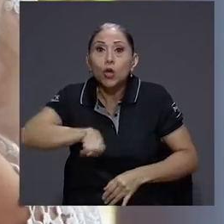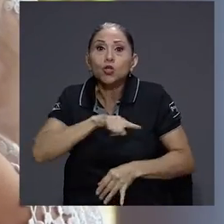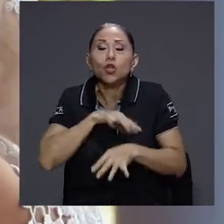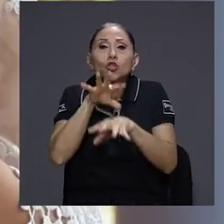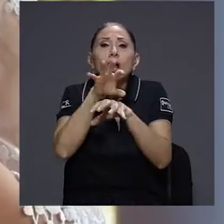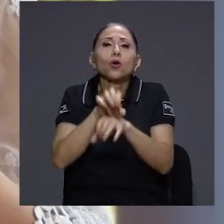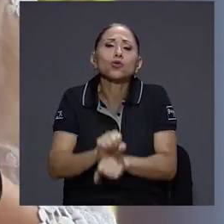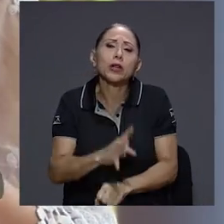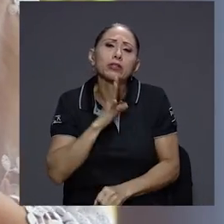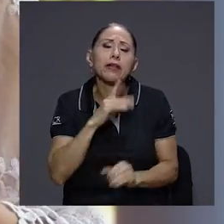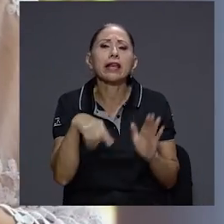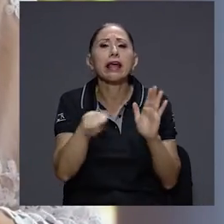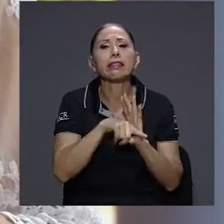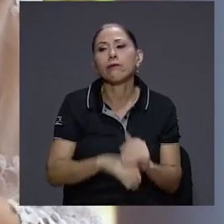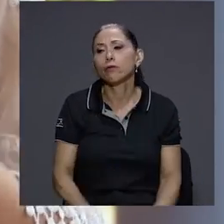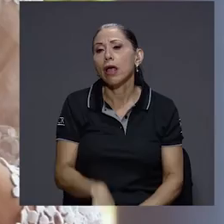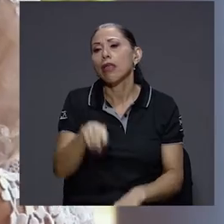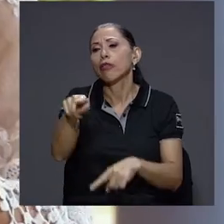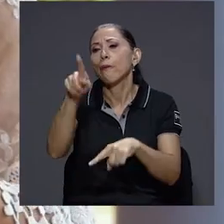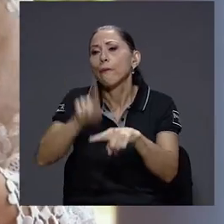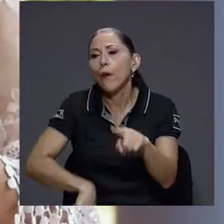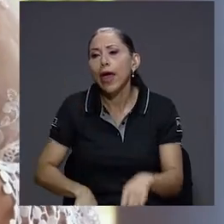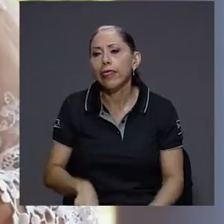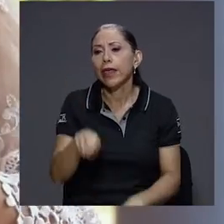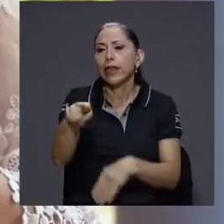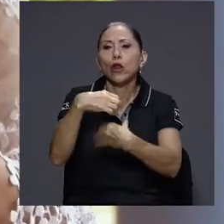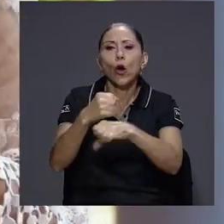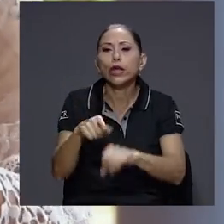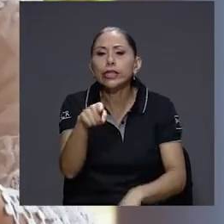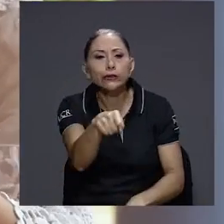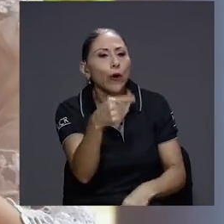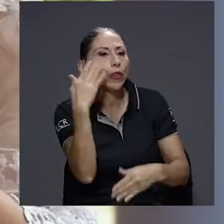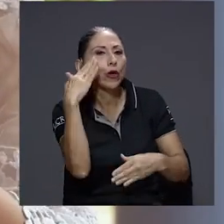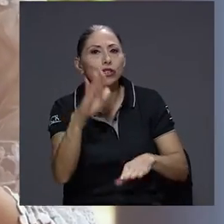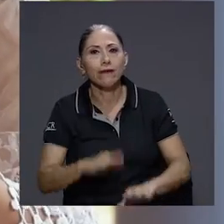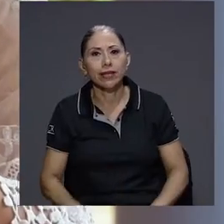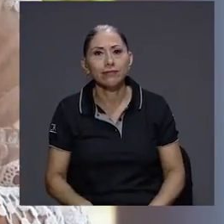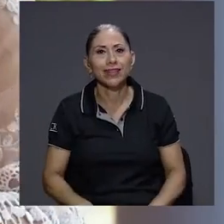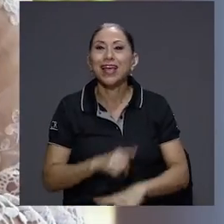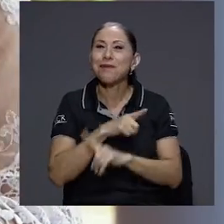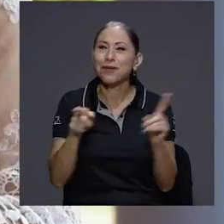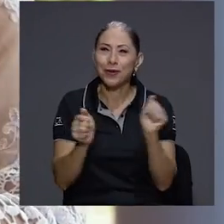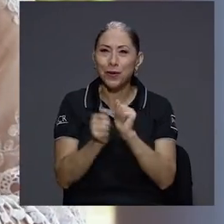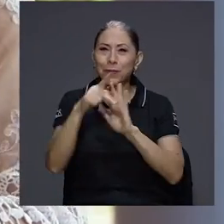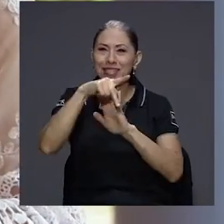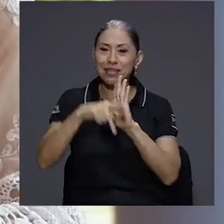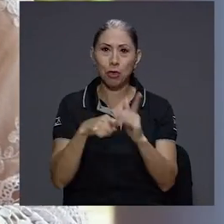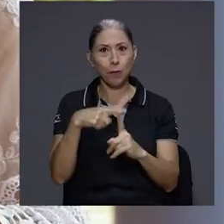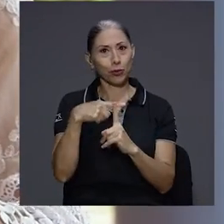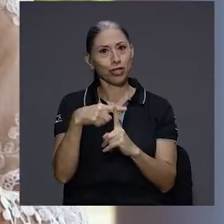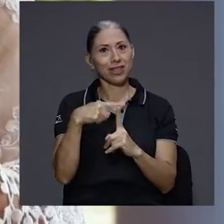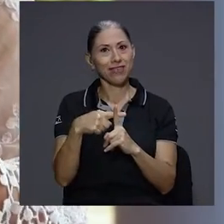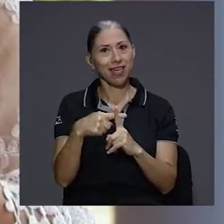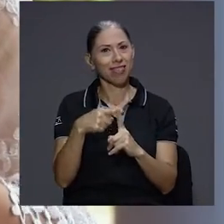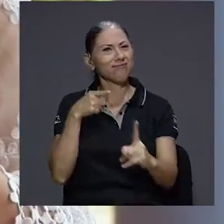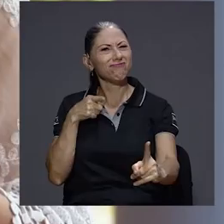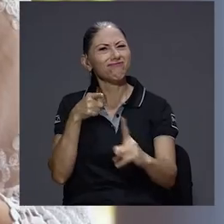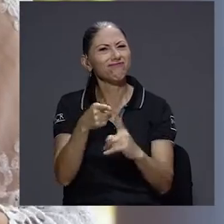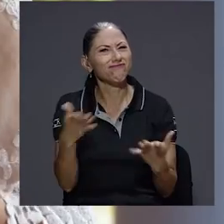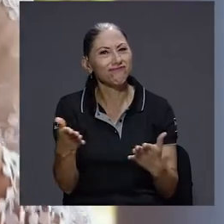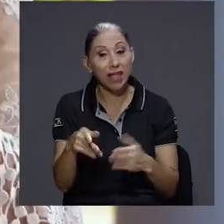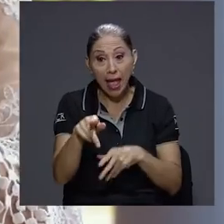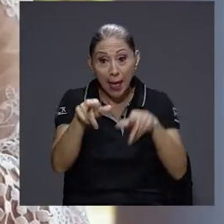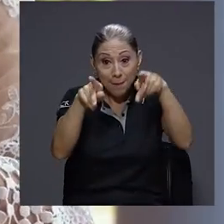acostumbrados a hablar desde lo negativo, lo que no puede, lo que no hizo, lo que no sabe. Pero con el principio de positividad, lo que estamos